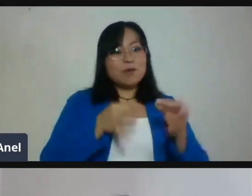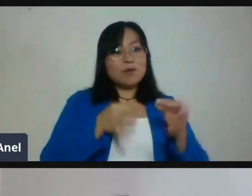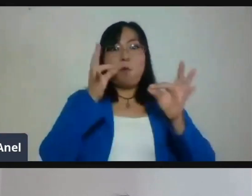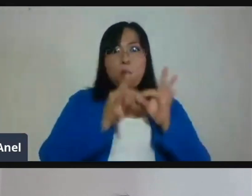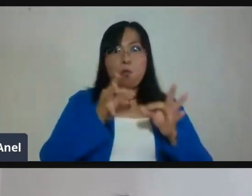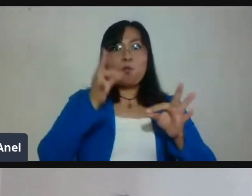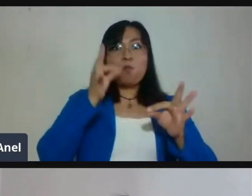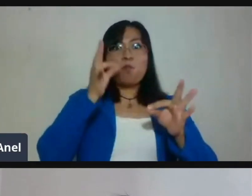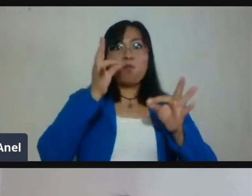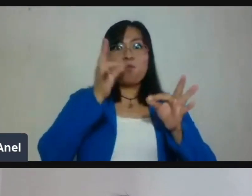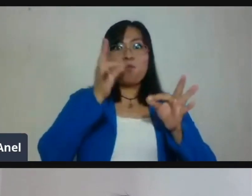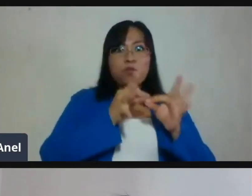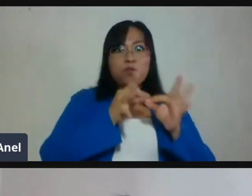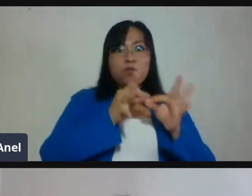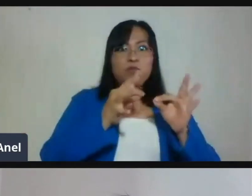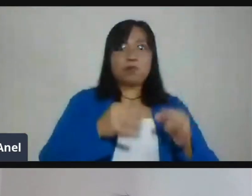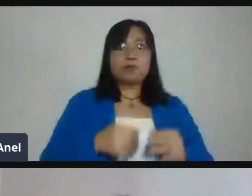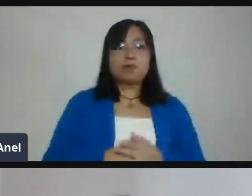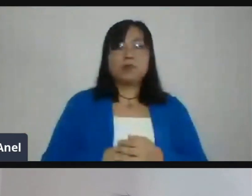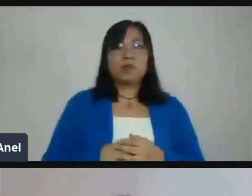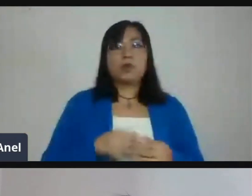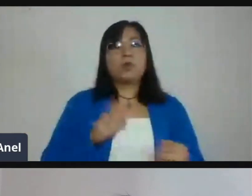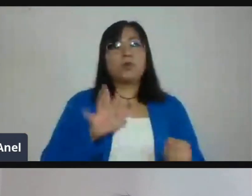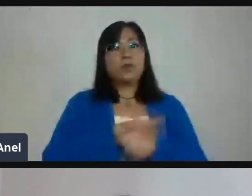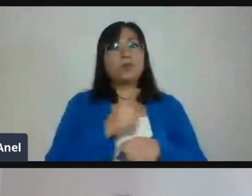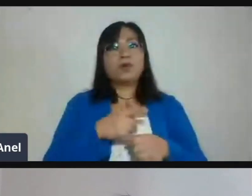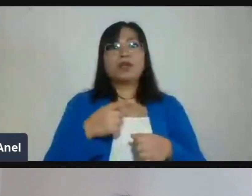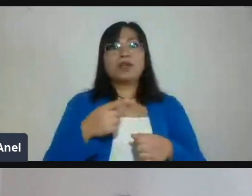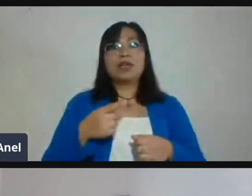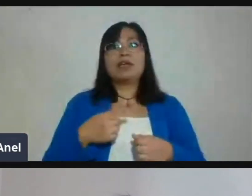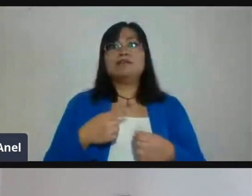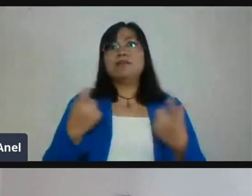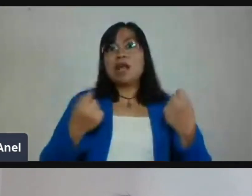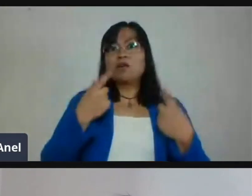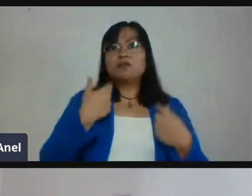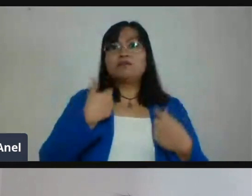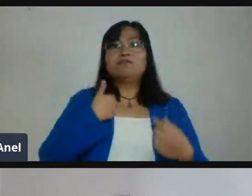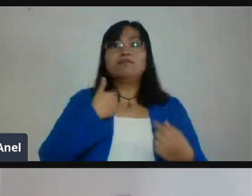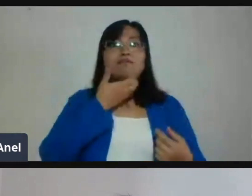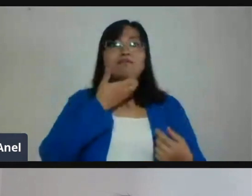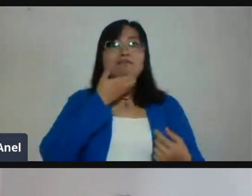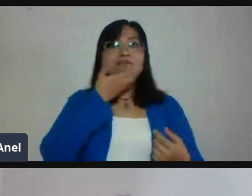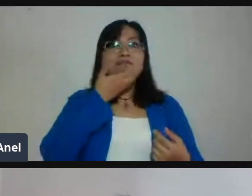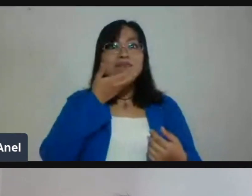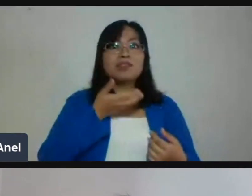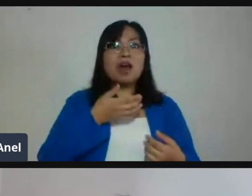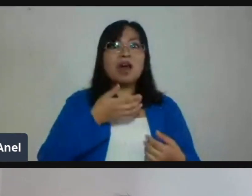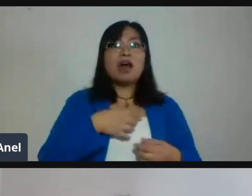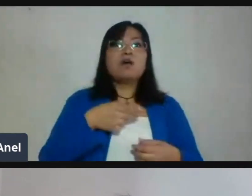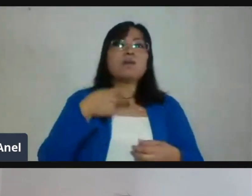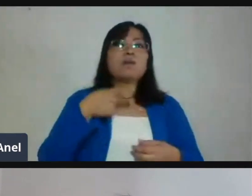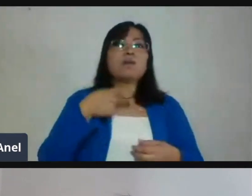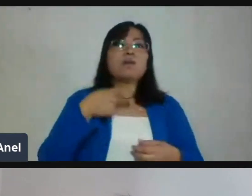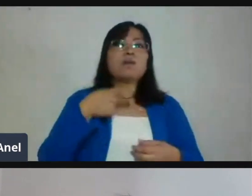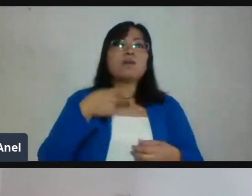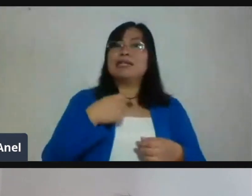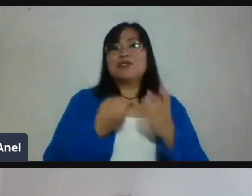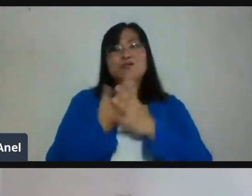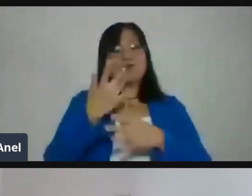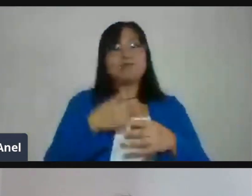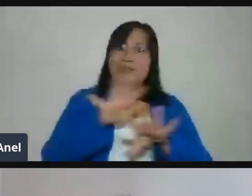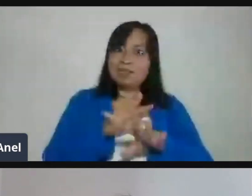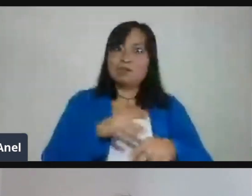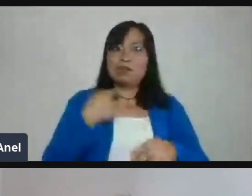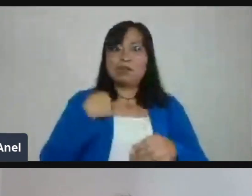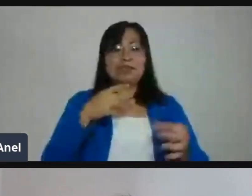vamos acostumbrando a lo que nos van diciendo. Y por eso decía yo, hay que ser muy claros y hay que ser muy congruentes. Si estamos saltando todos los días una idea totalmente